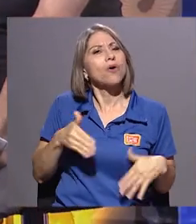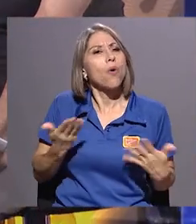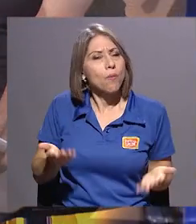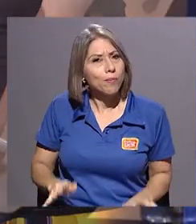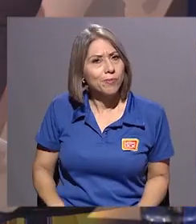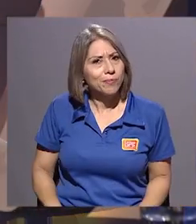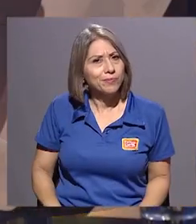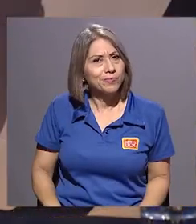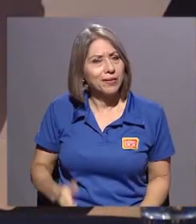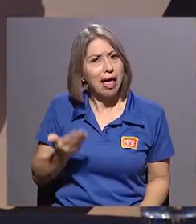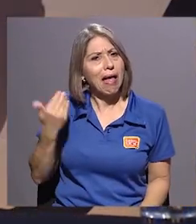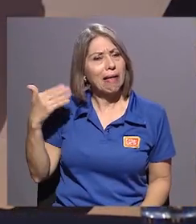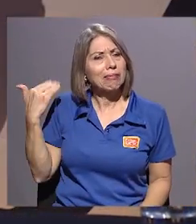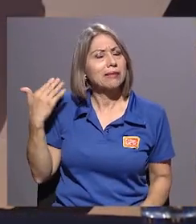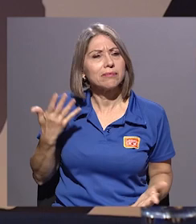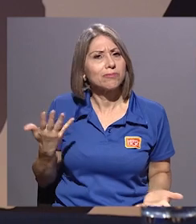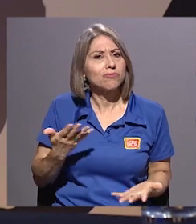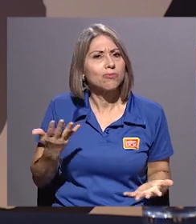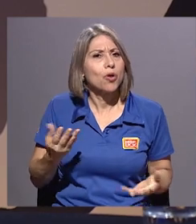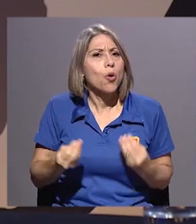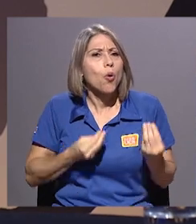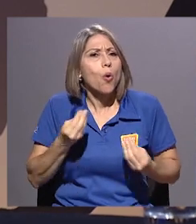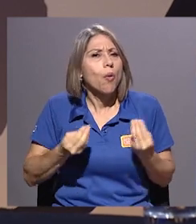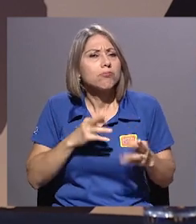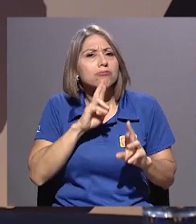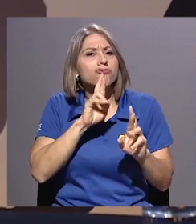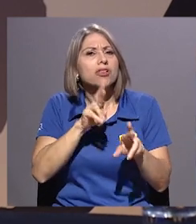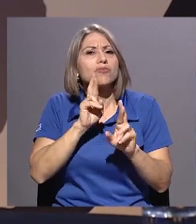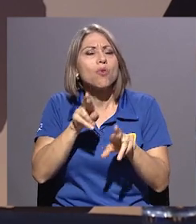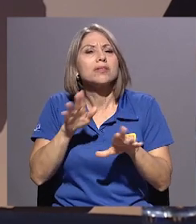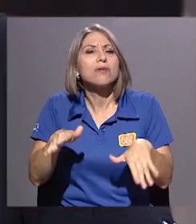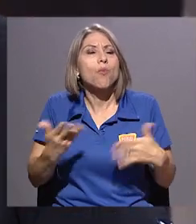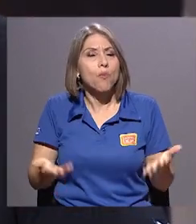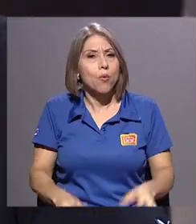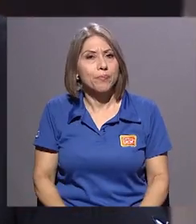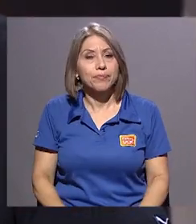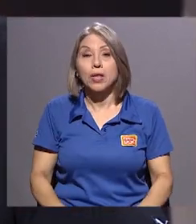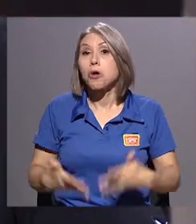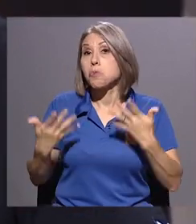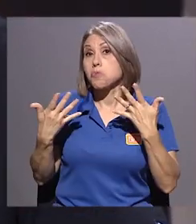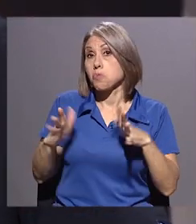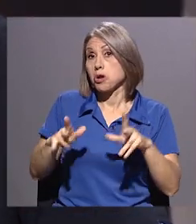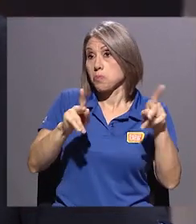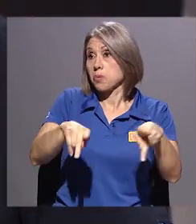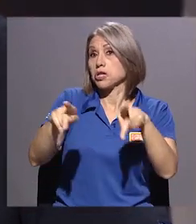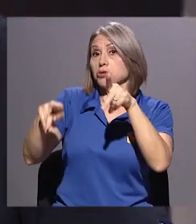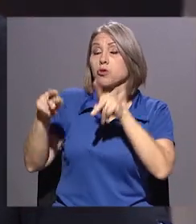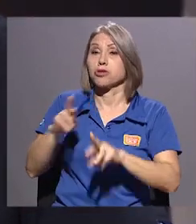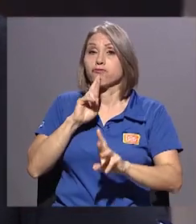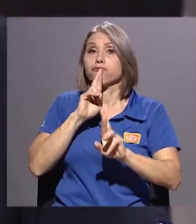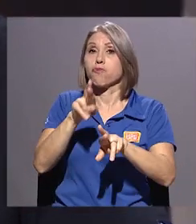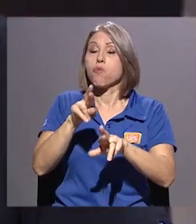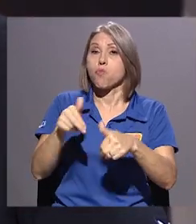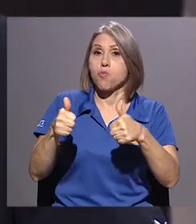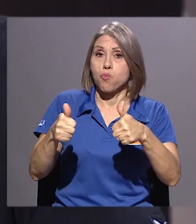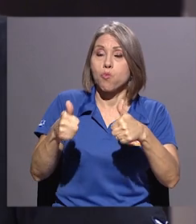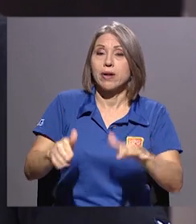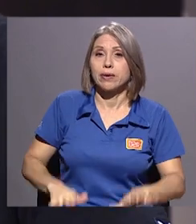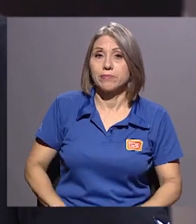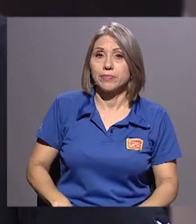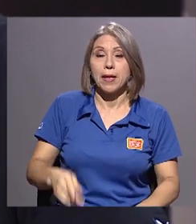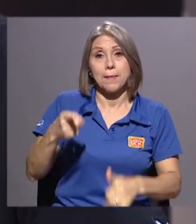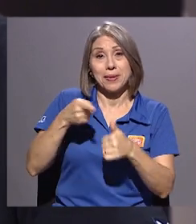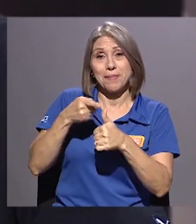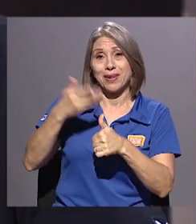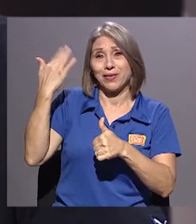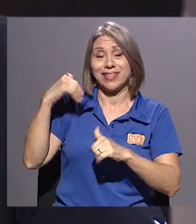esta tercera temporada? ¿Cómo ha sido la respuesta del público? Bueno, la respuesta del público ha sido muy buena. Estuvimos primero